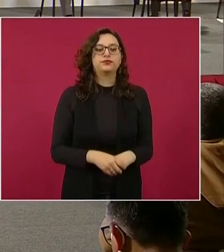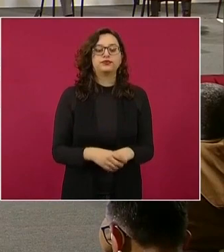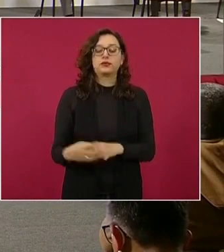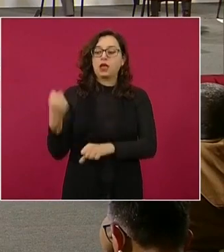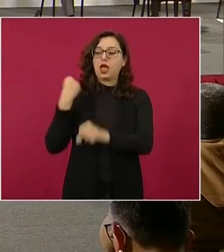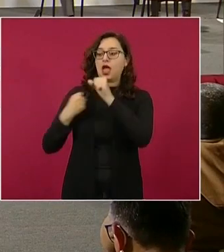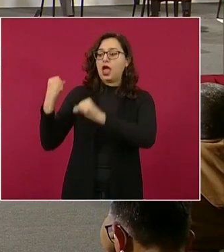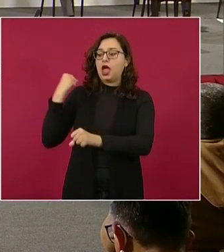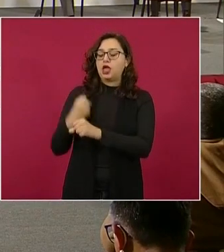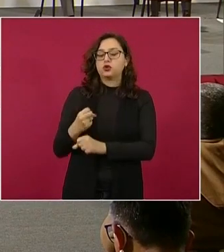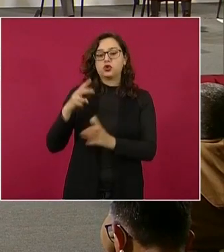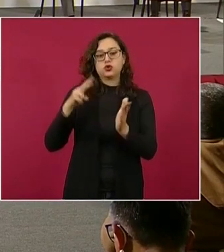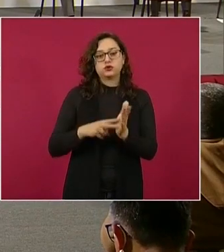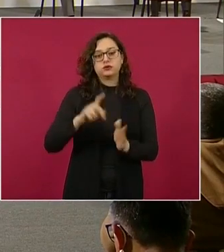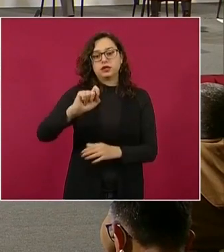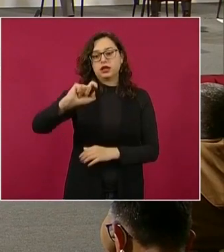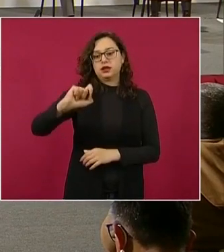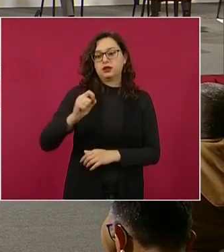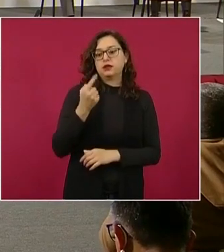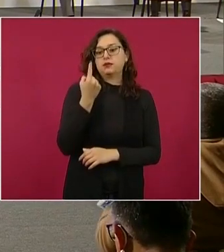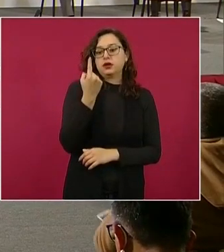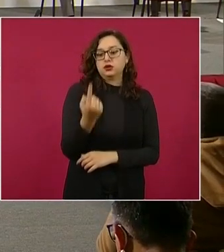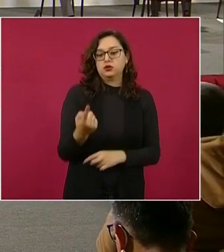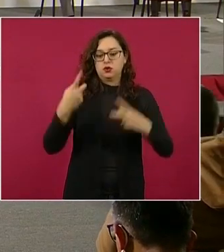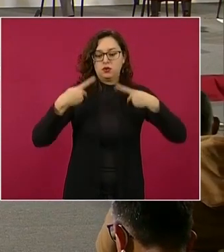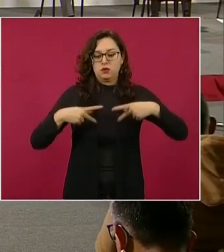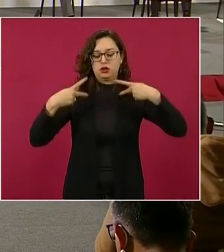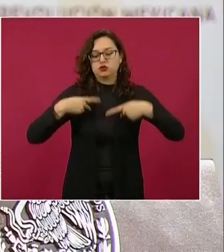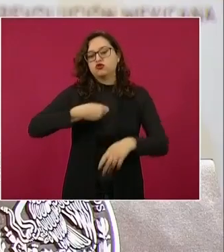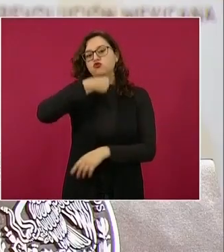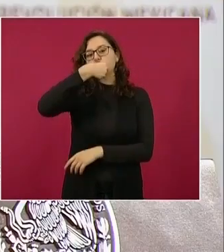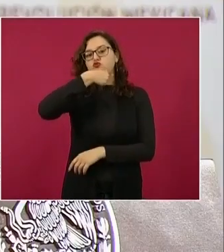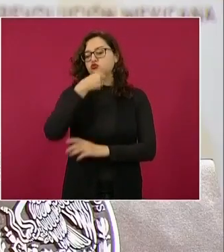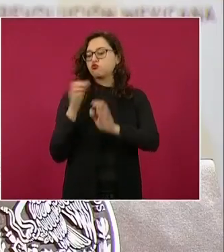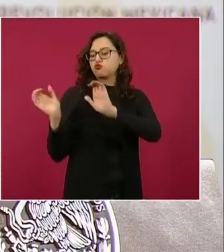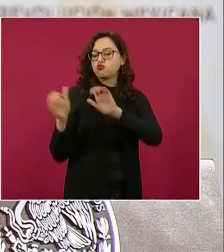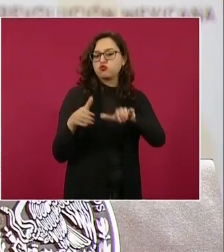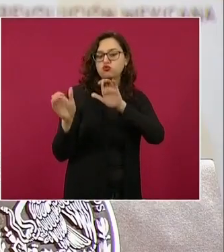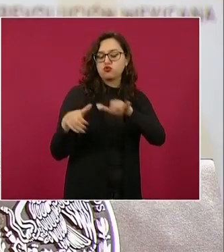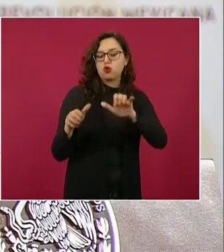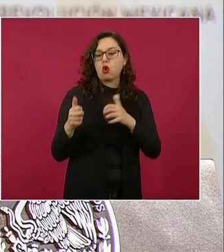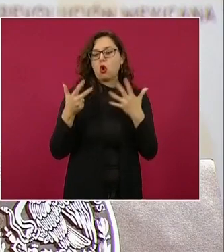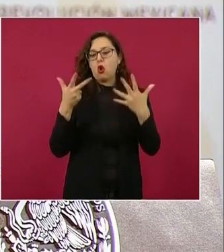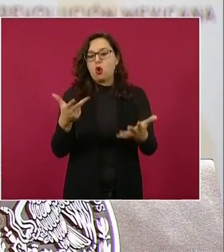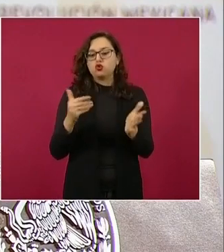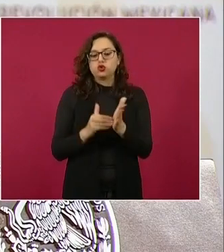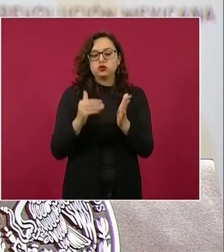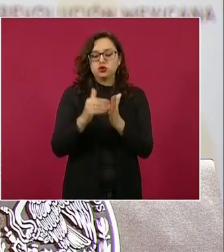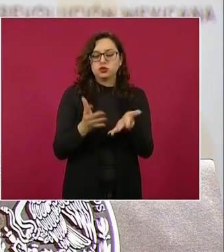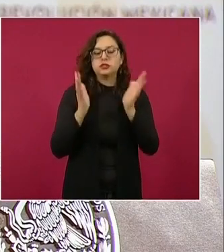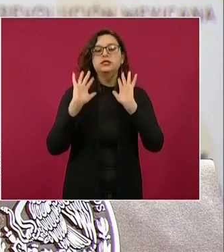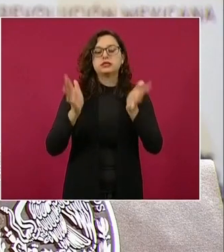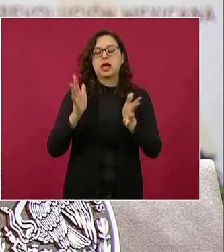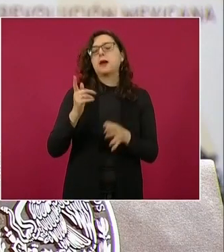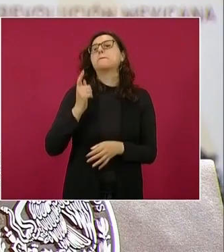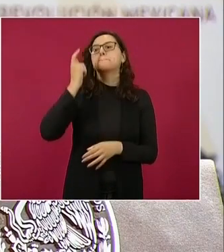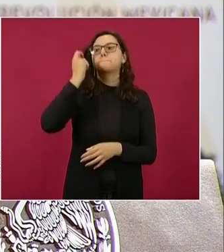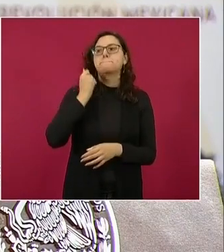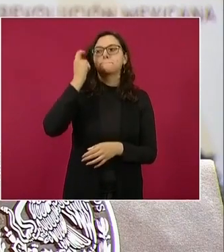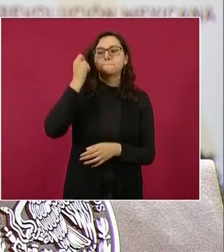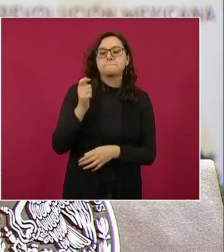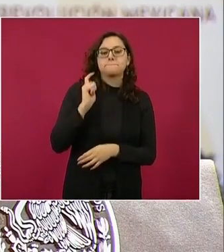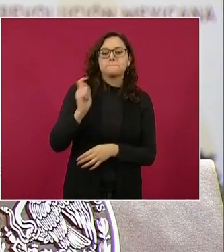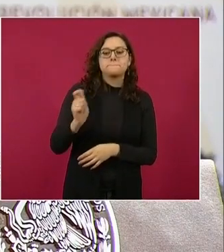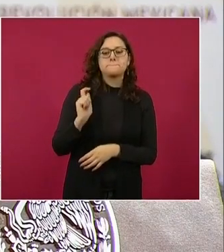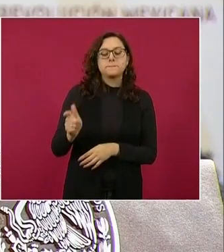teníamos un padrón de 8 millones de adultos mayores que ya estaban en la pensión. Como ustedes saben,